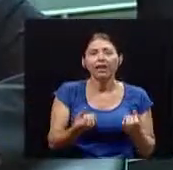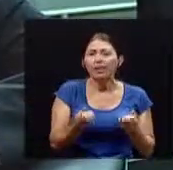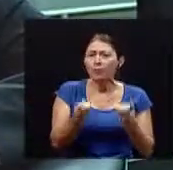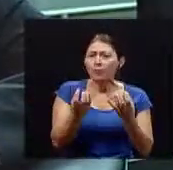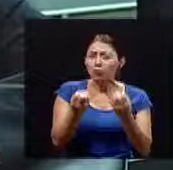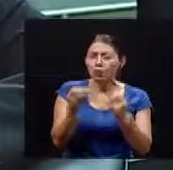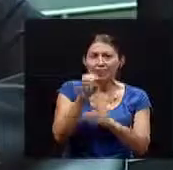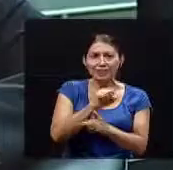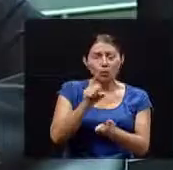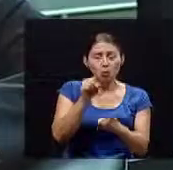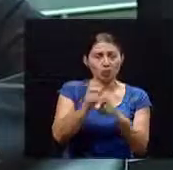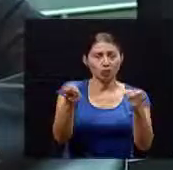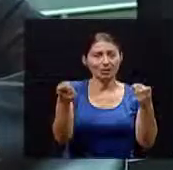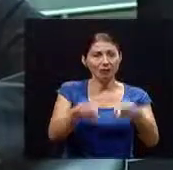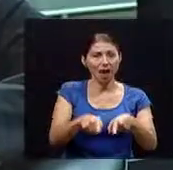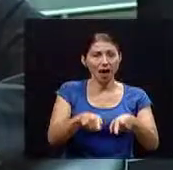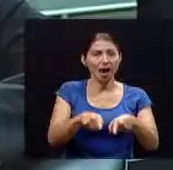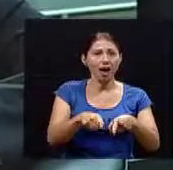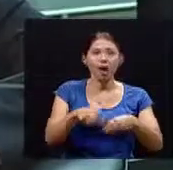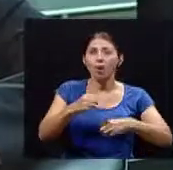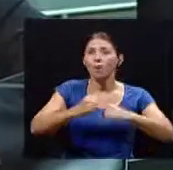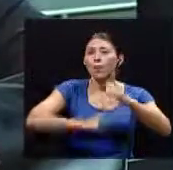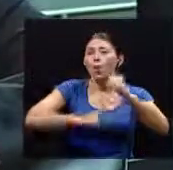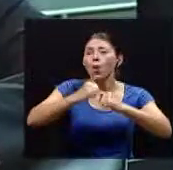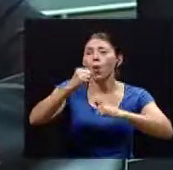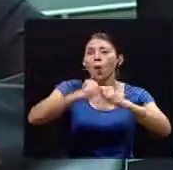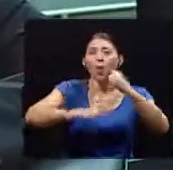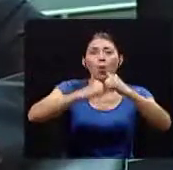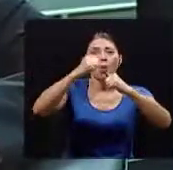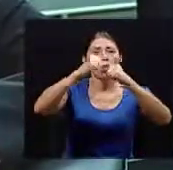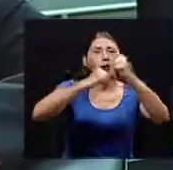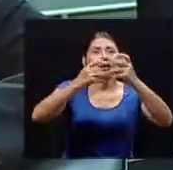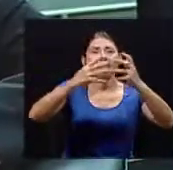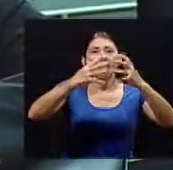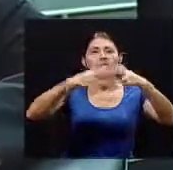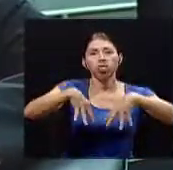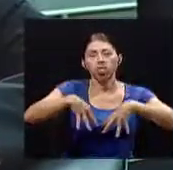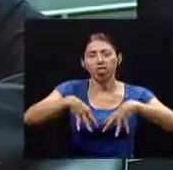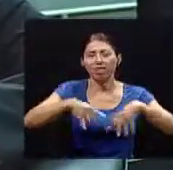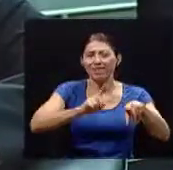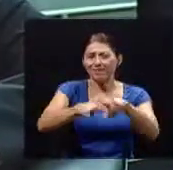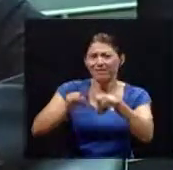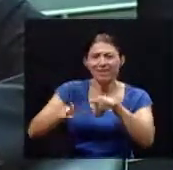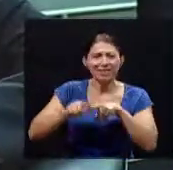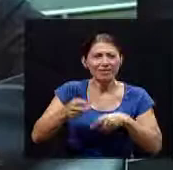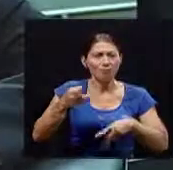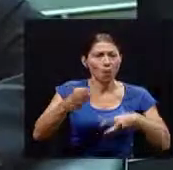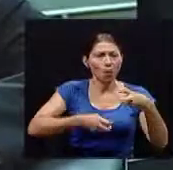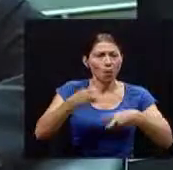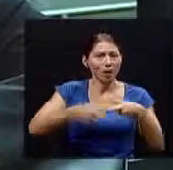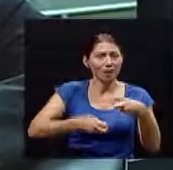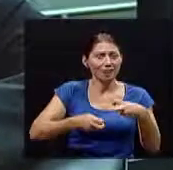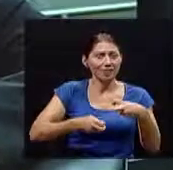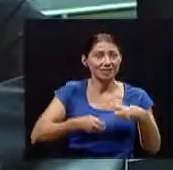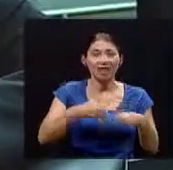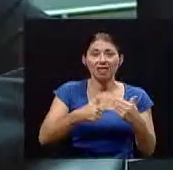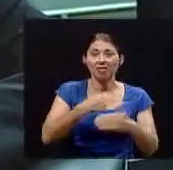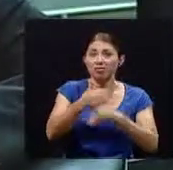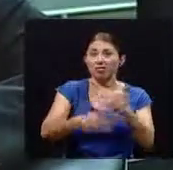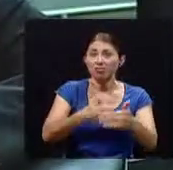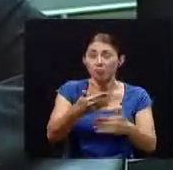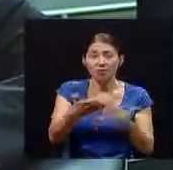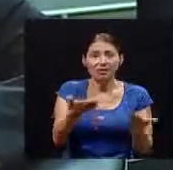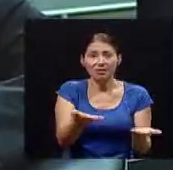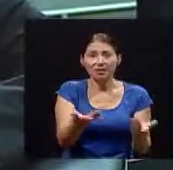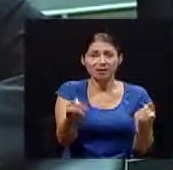accidentes por problemas de infraestructura de muy diversa índole tienen costos enormes